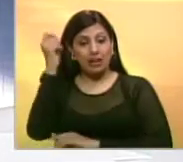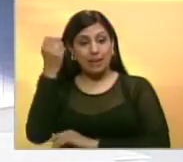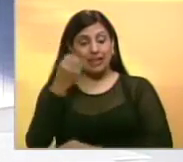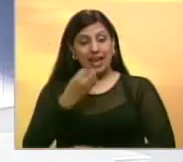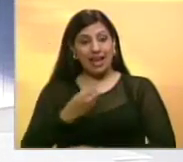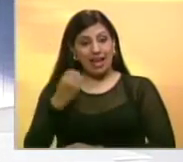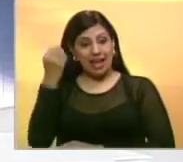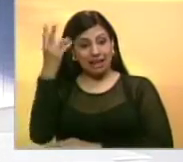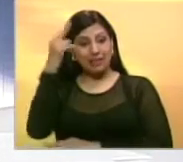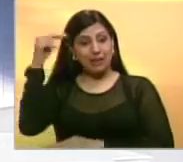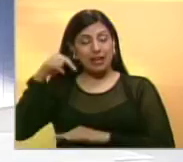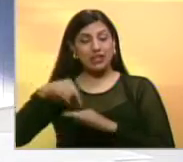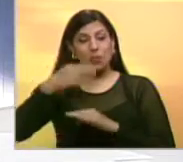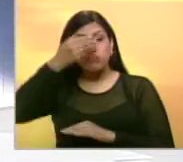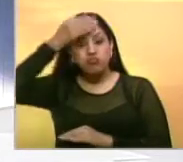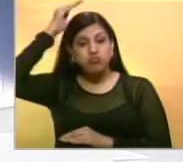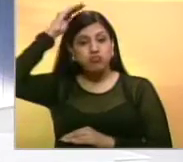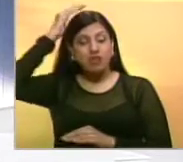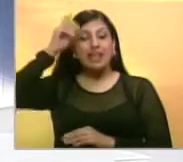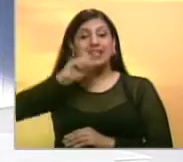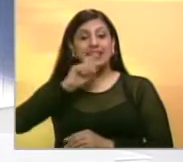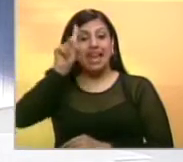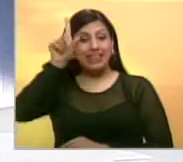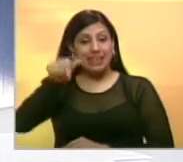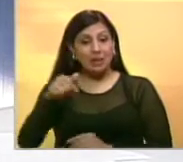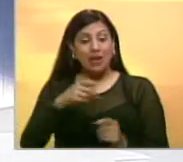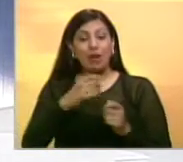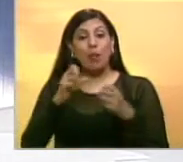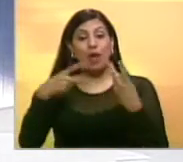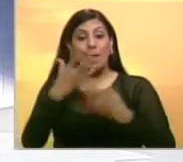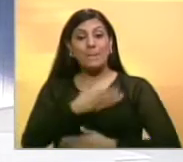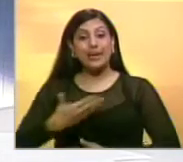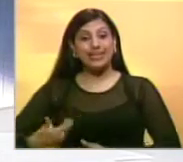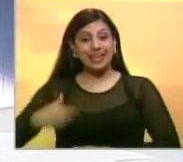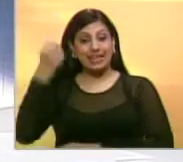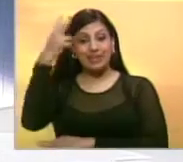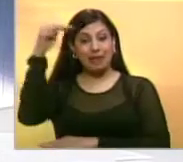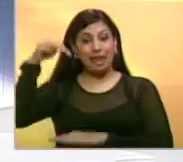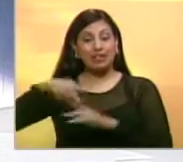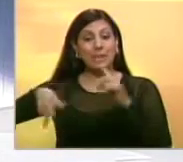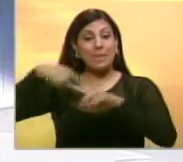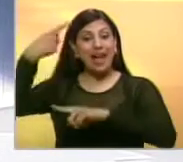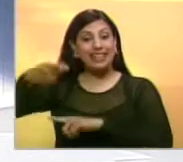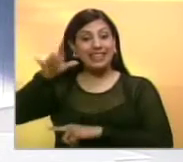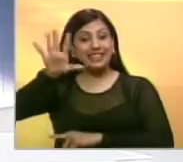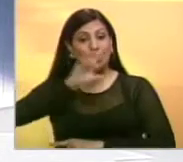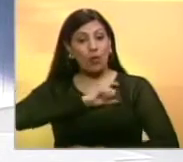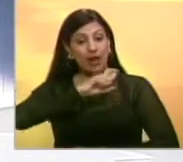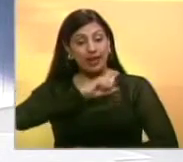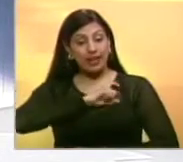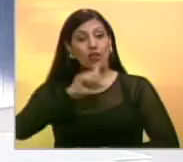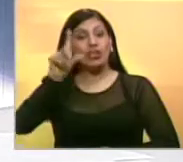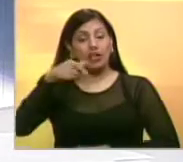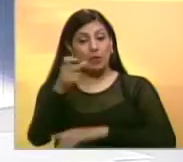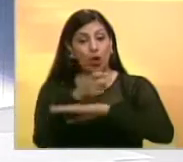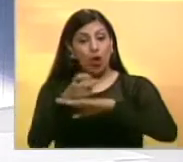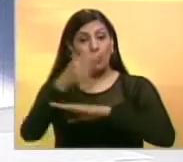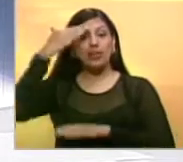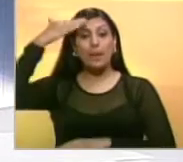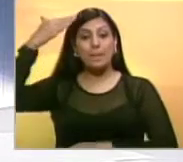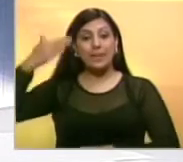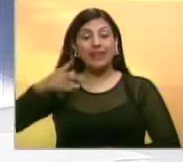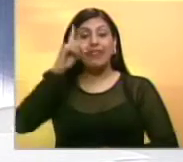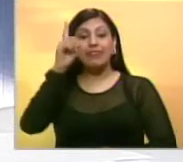Asamblea Nacional, Henry Ramos Ayub, y quien además precedirá el Parlamento a partir de este 5 de enero, afirmó que el gobierno y la Fuerza Armada